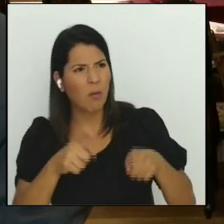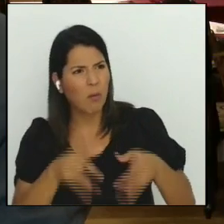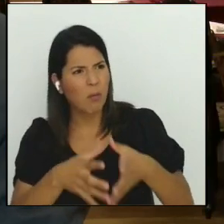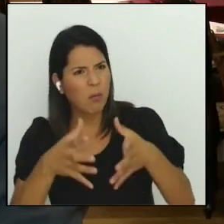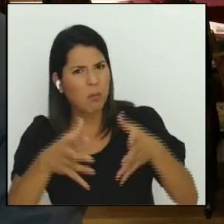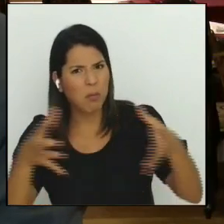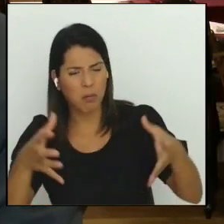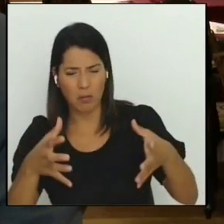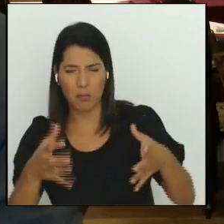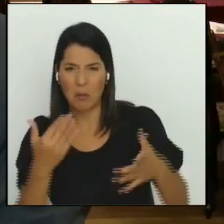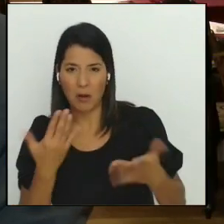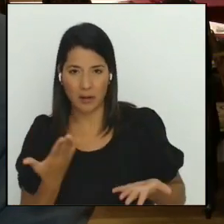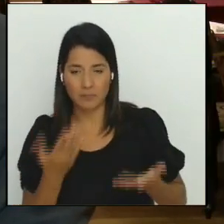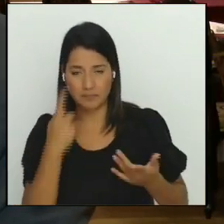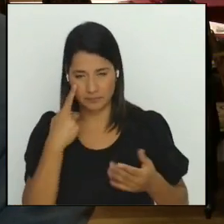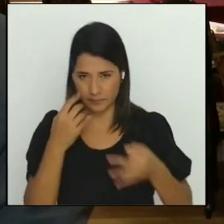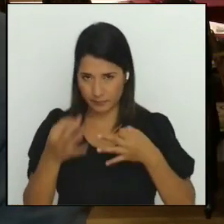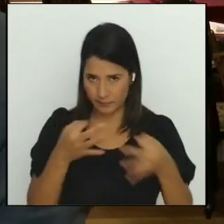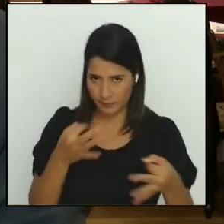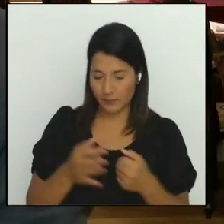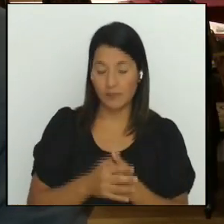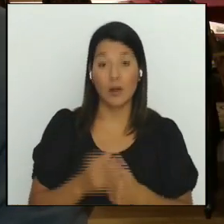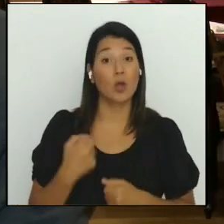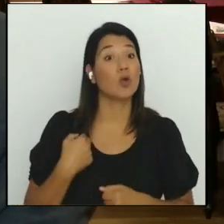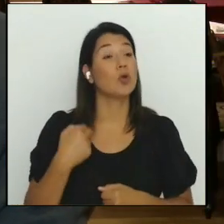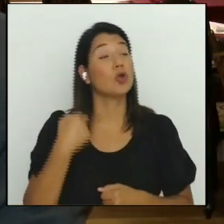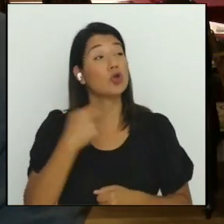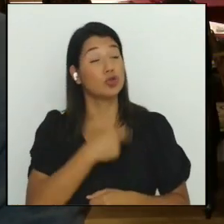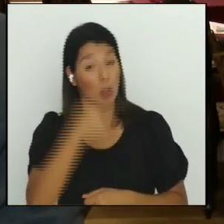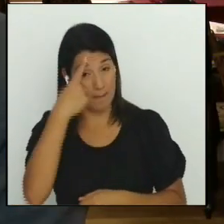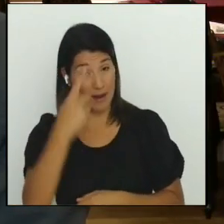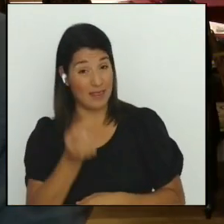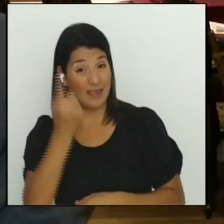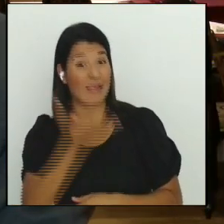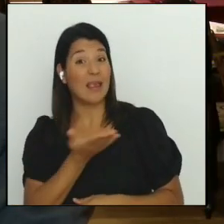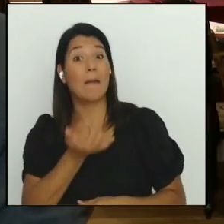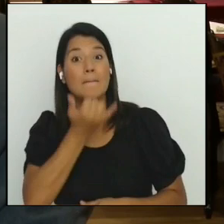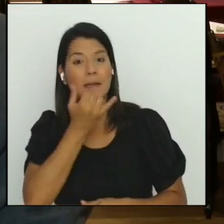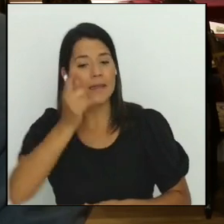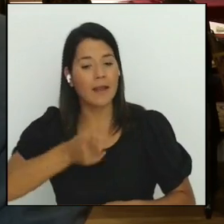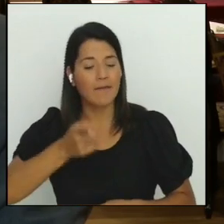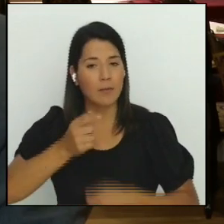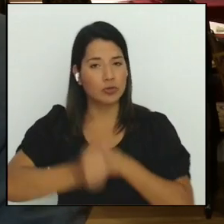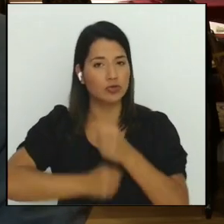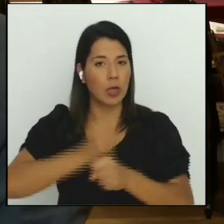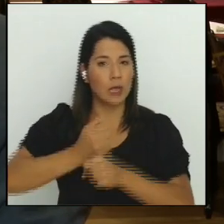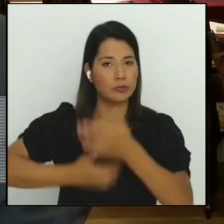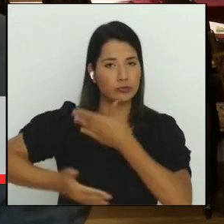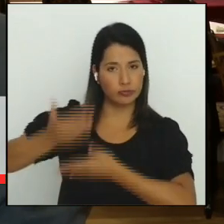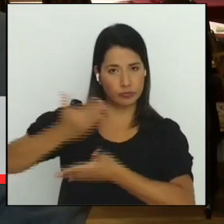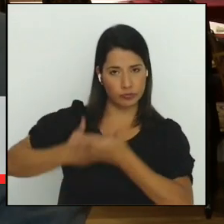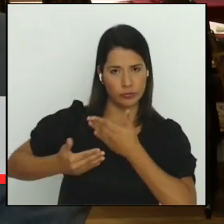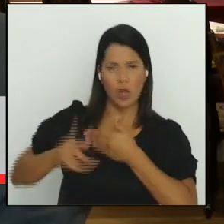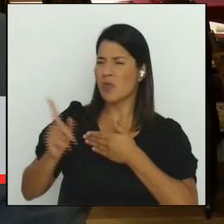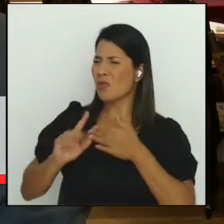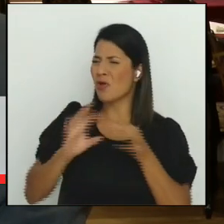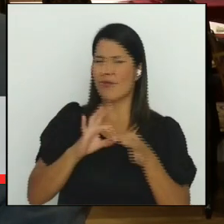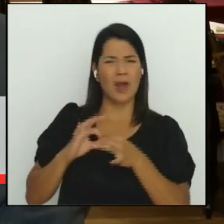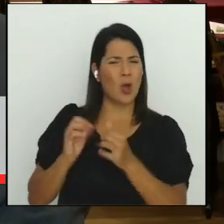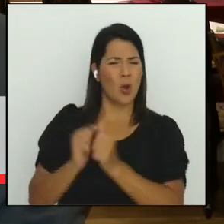Para entender el fenómeno tendríamos que irnos unos años atrás. Y esto no tiene nada que ver ni con política, ni con gobierno, ni con nada que se le parezca.